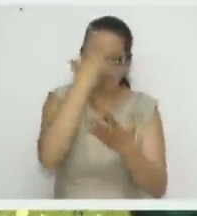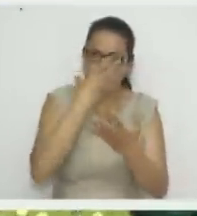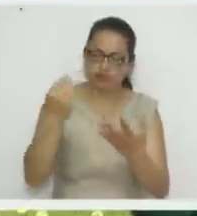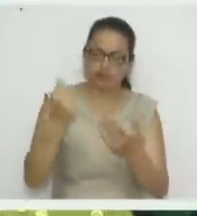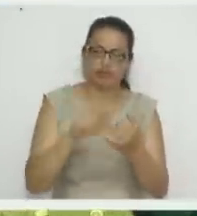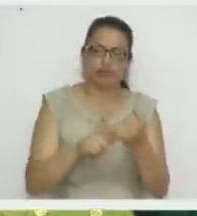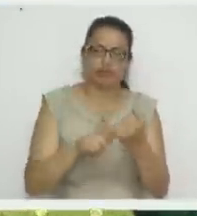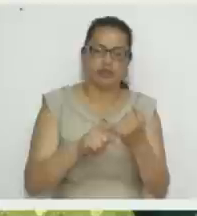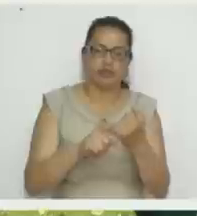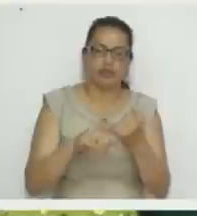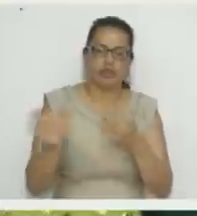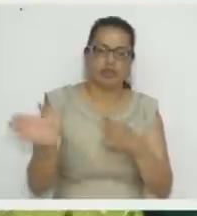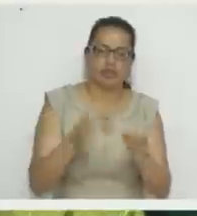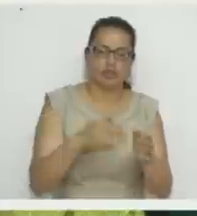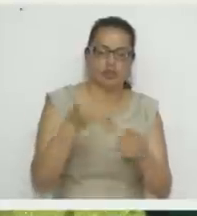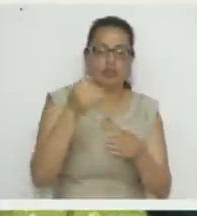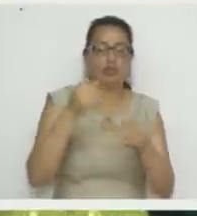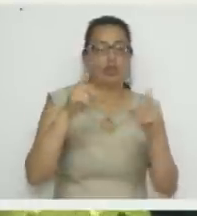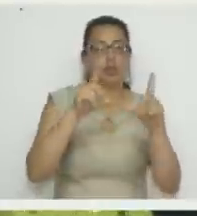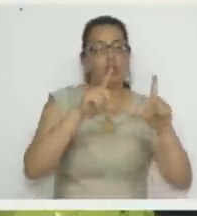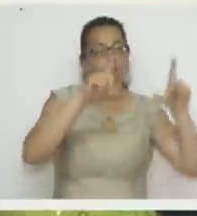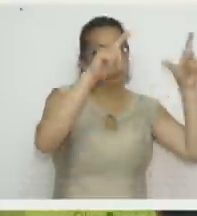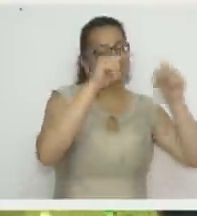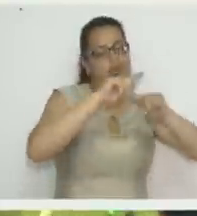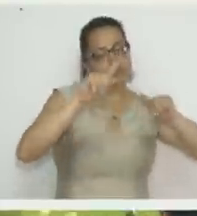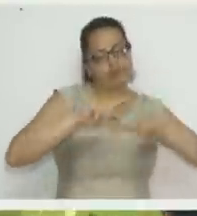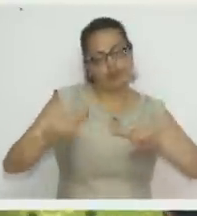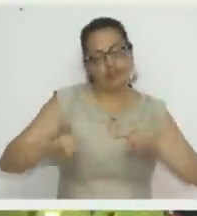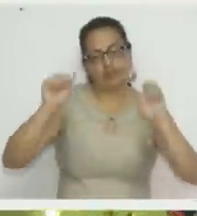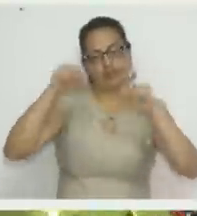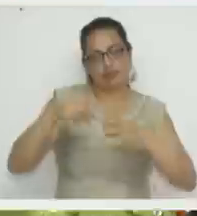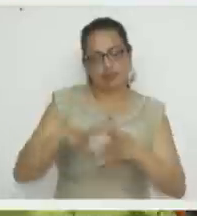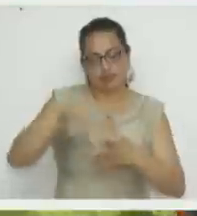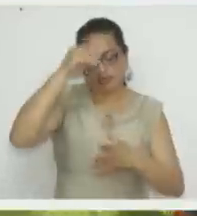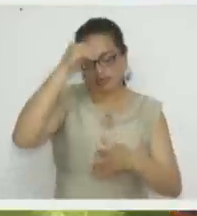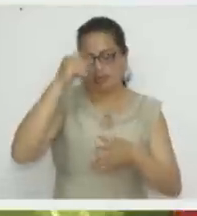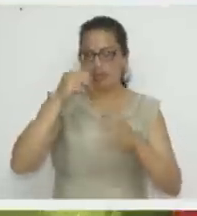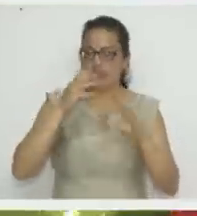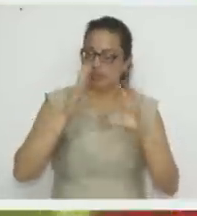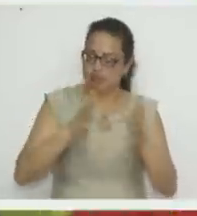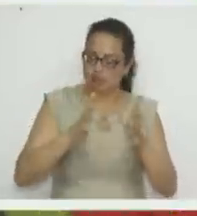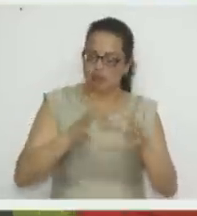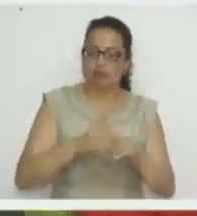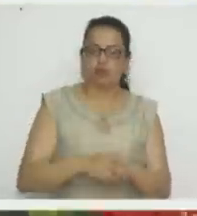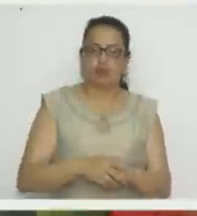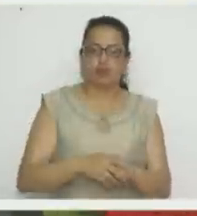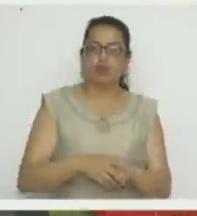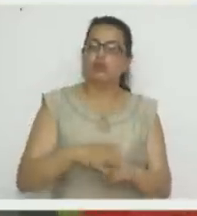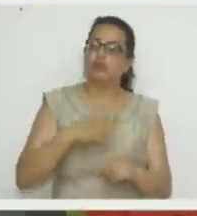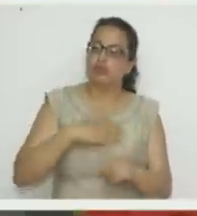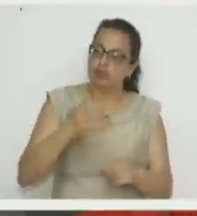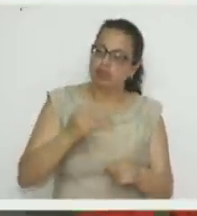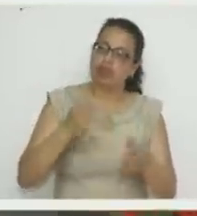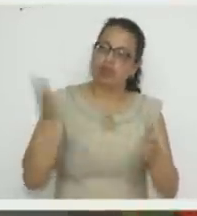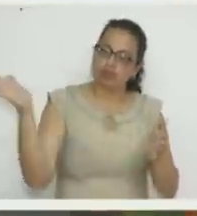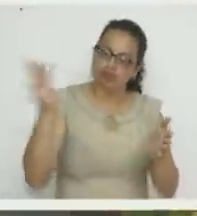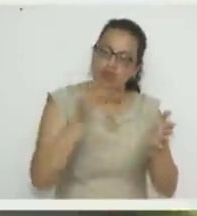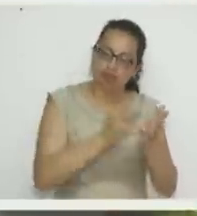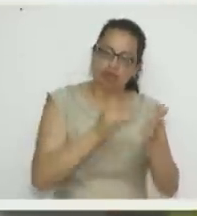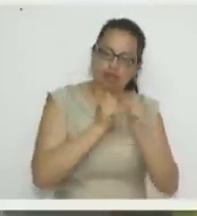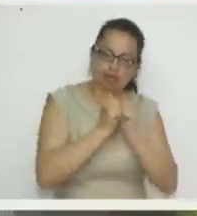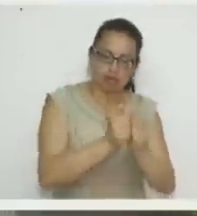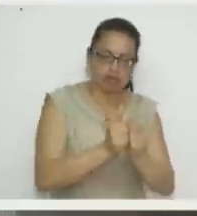hay otros cuadros, diferentes cuadros también se enseñan en la academia. Los espero, las